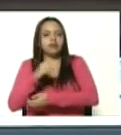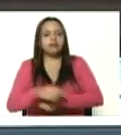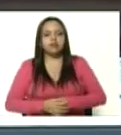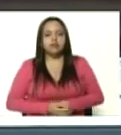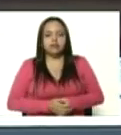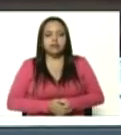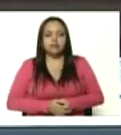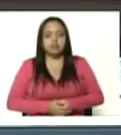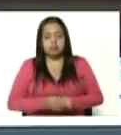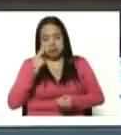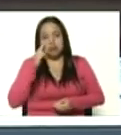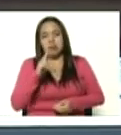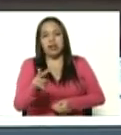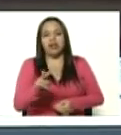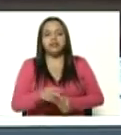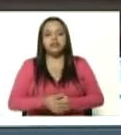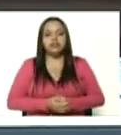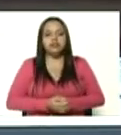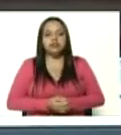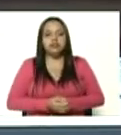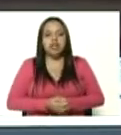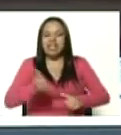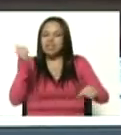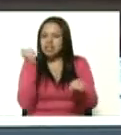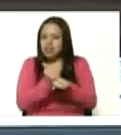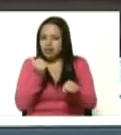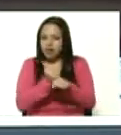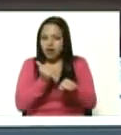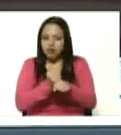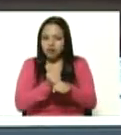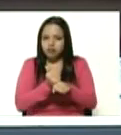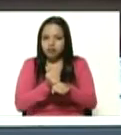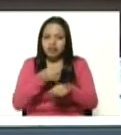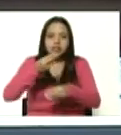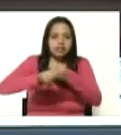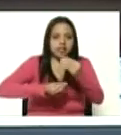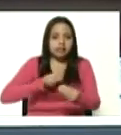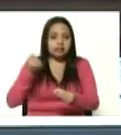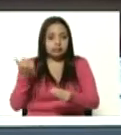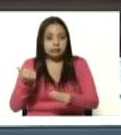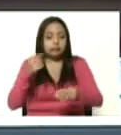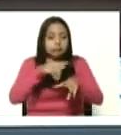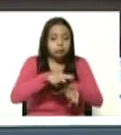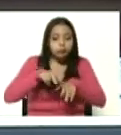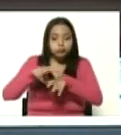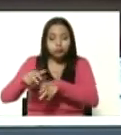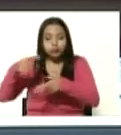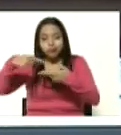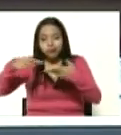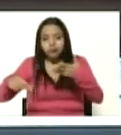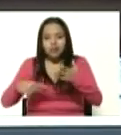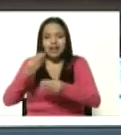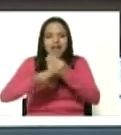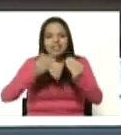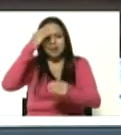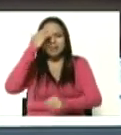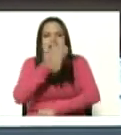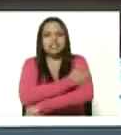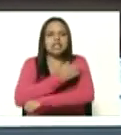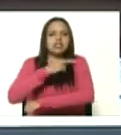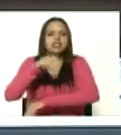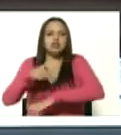para que ustedes vean además las labores productivas que hace nuestra milicia nacional bolivariana